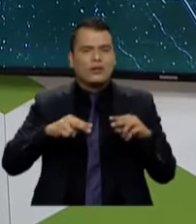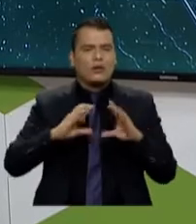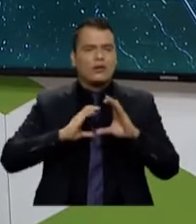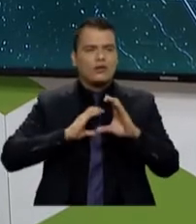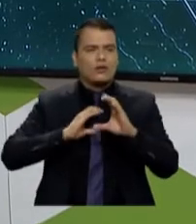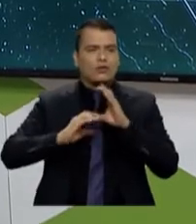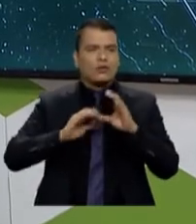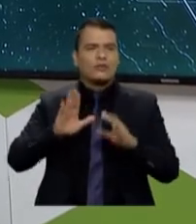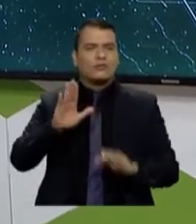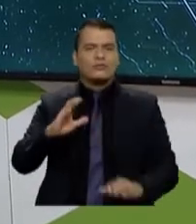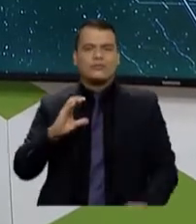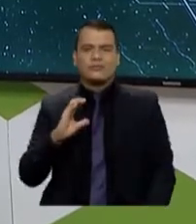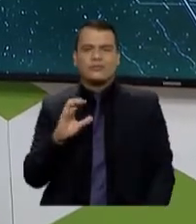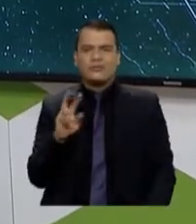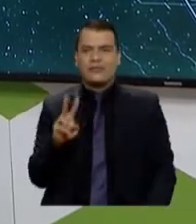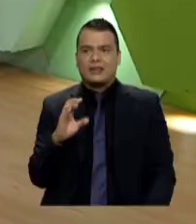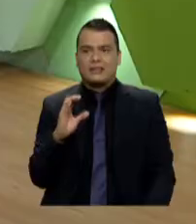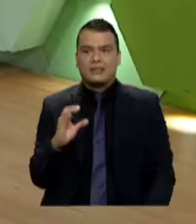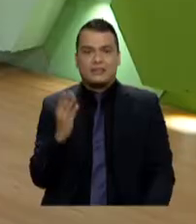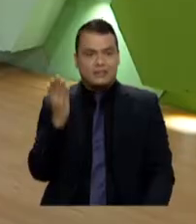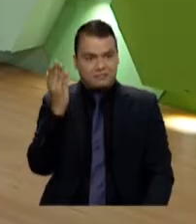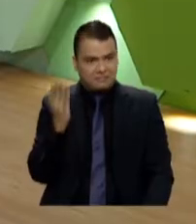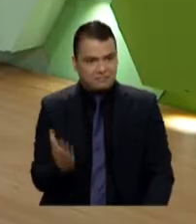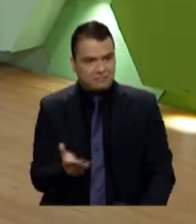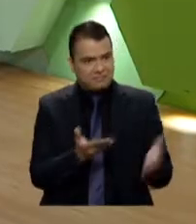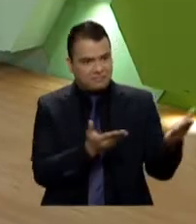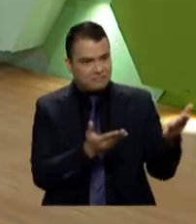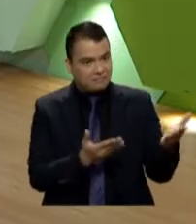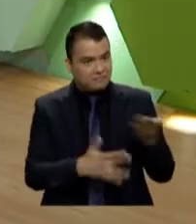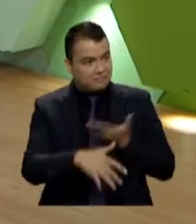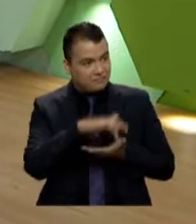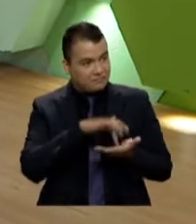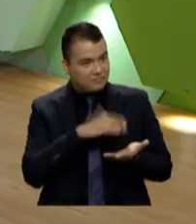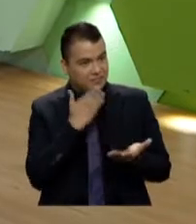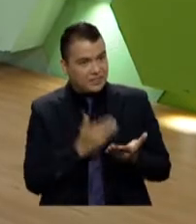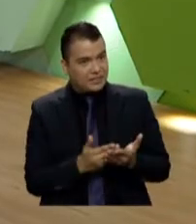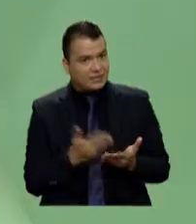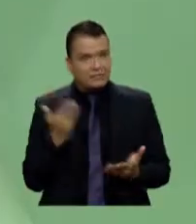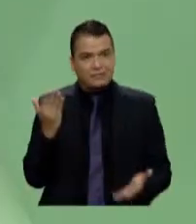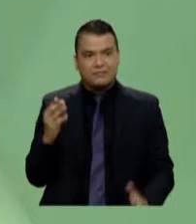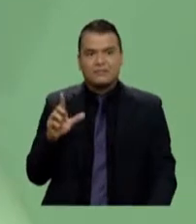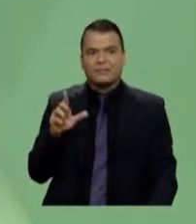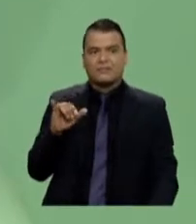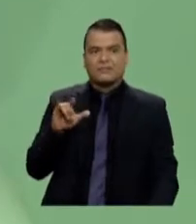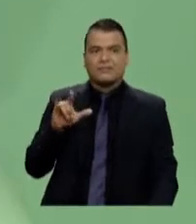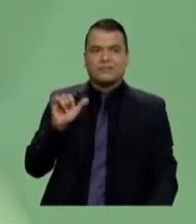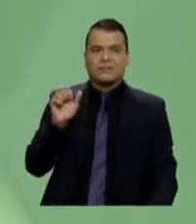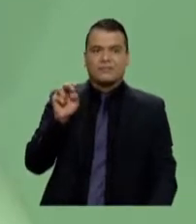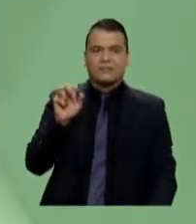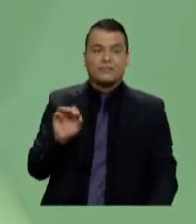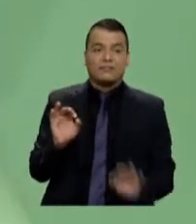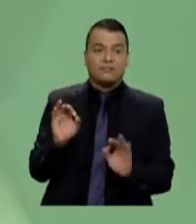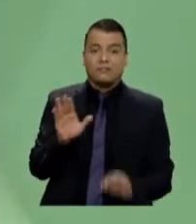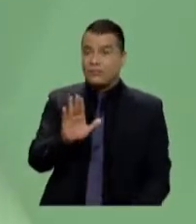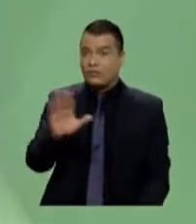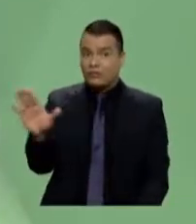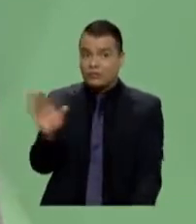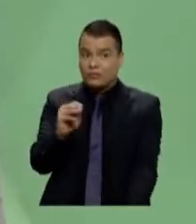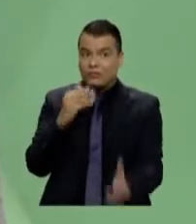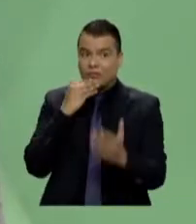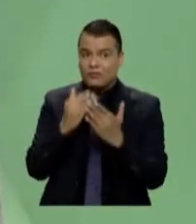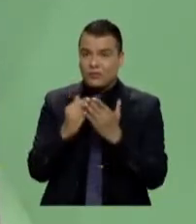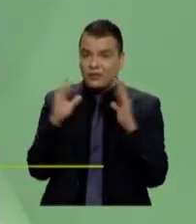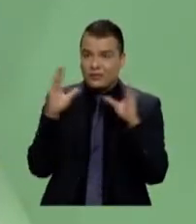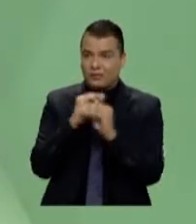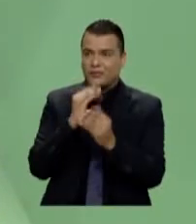Gestión Documental de la CBC. Beatriz, es un gusto tenerla nuevamente con nosotros. Bienvenida. Liliana, buenas noches y a ustedes buenas noches. Y bueno, gracias por la